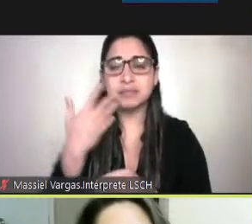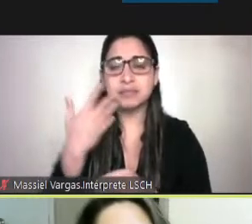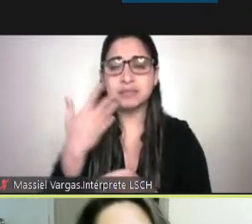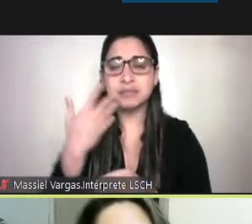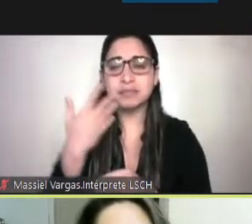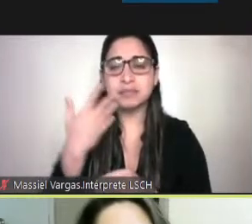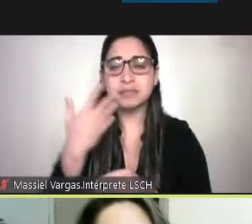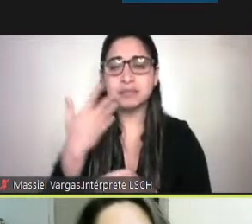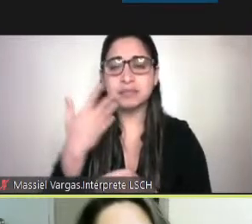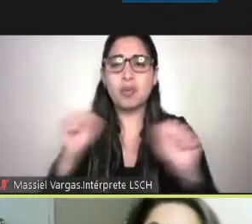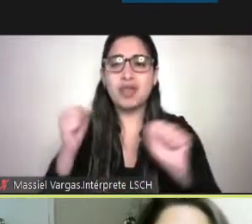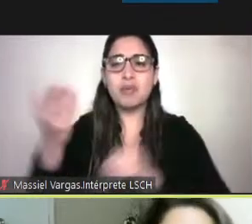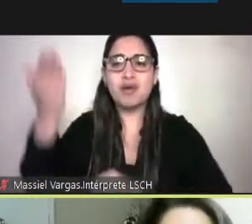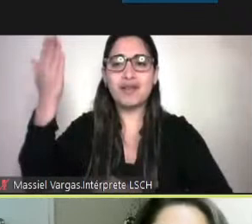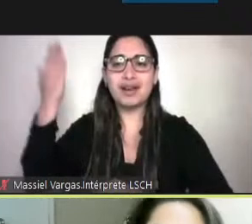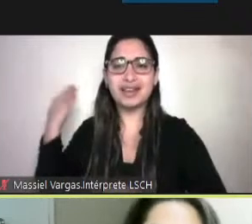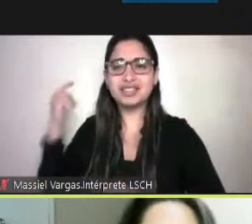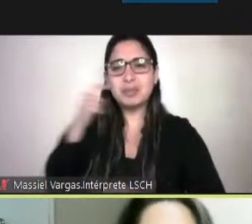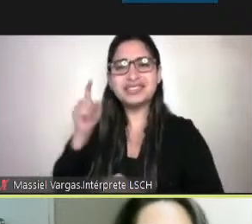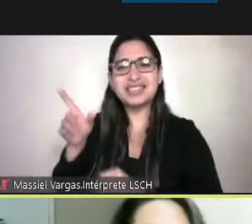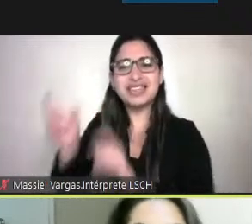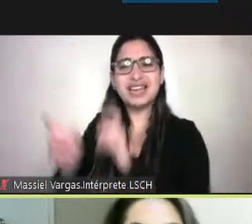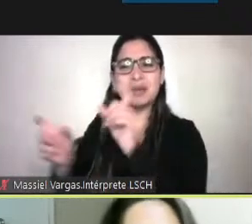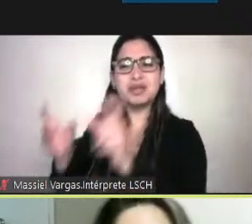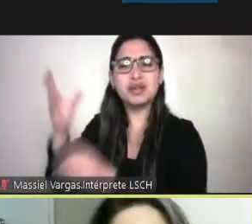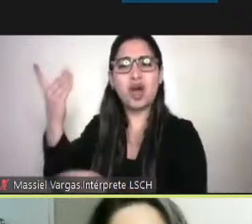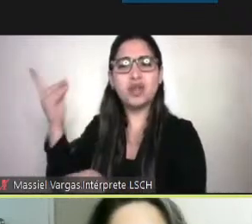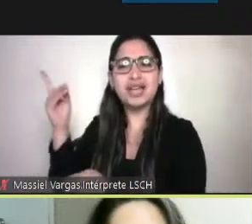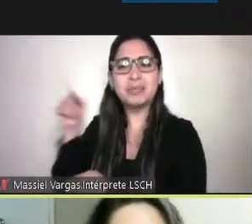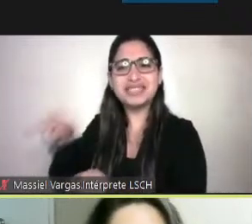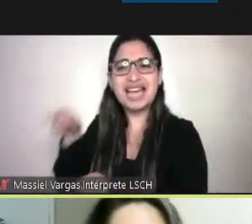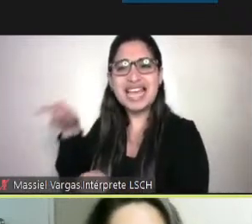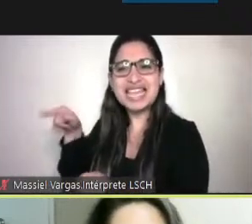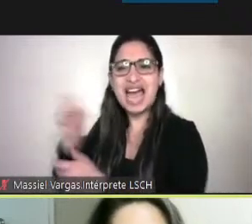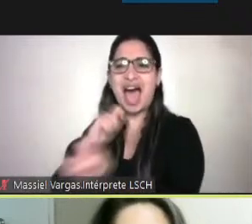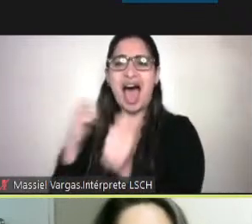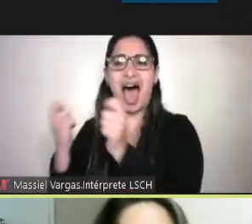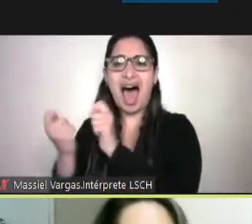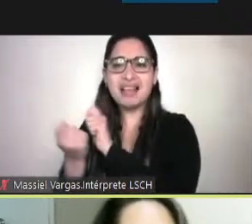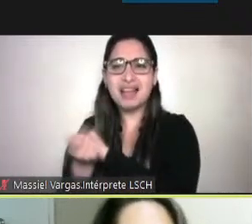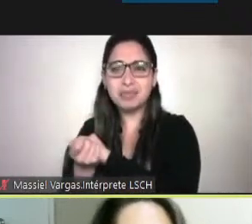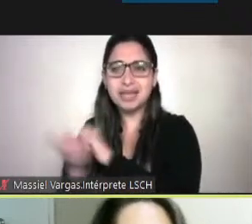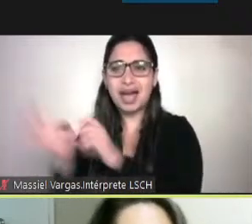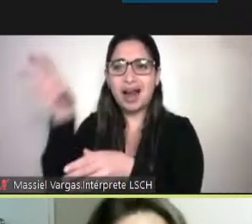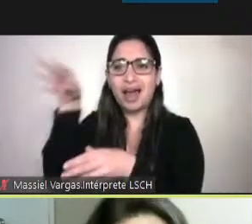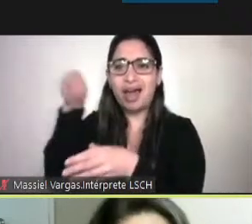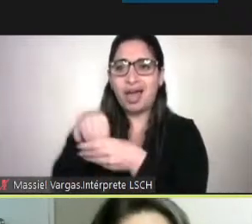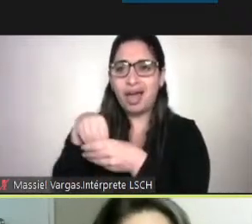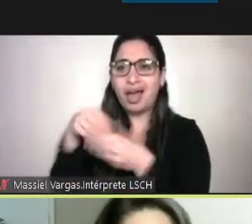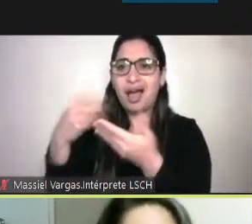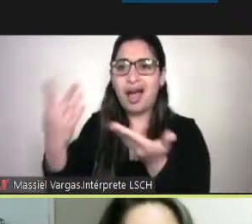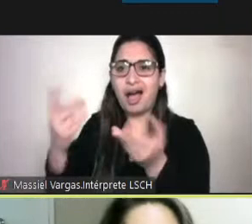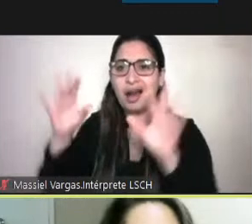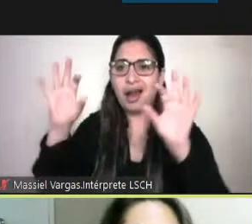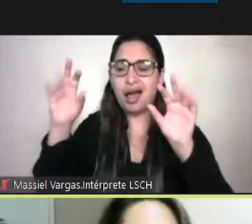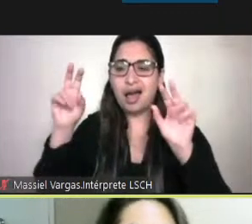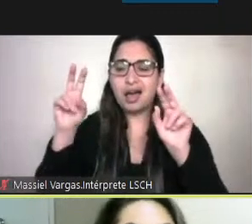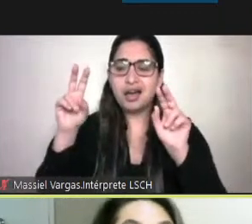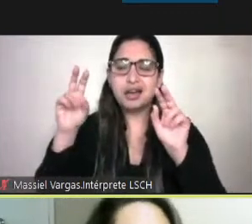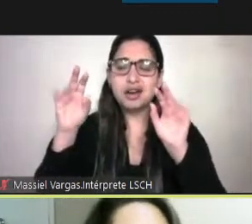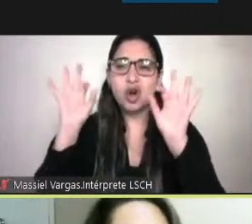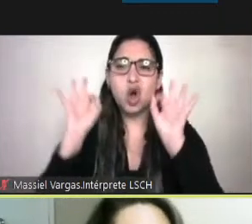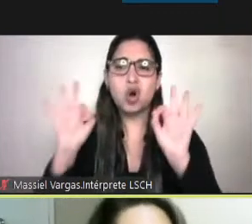atrás pensando que son las personas con discapacidad las que deben adaptarse a la normalidad, ¿cierto? A